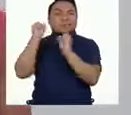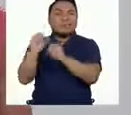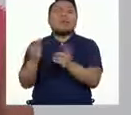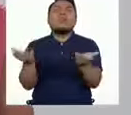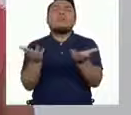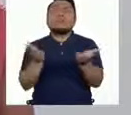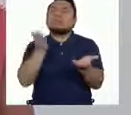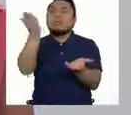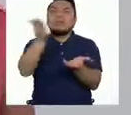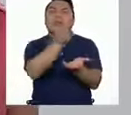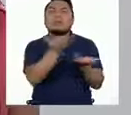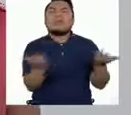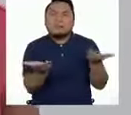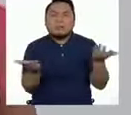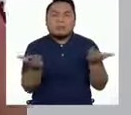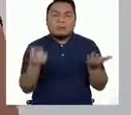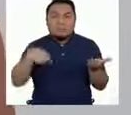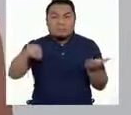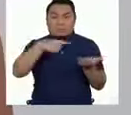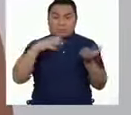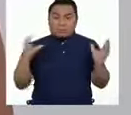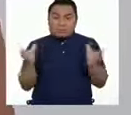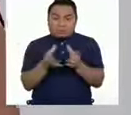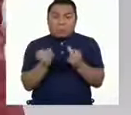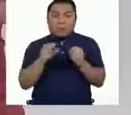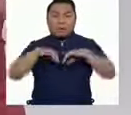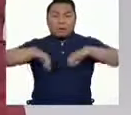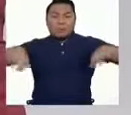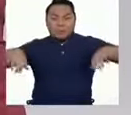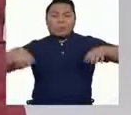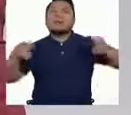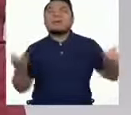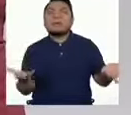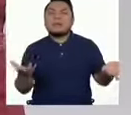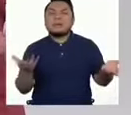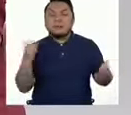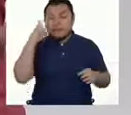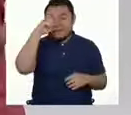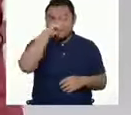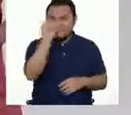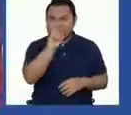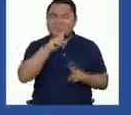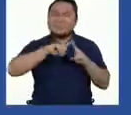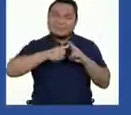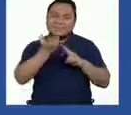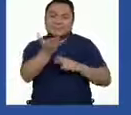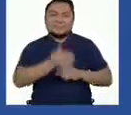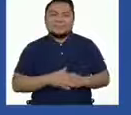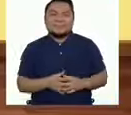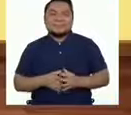¿Cómo sabemos cuáles van juntas y cuáles separadas? No es nada difícil. ¡Comencemos!